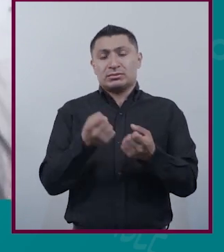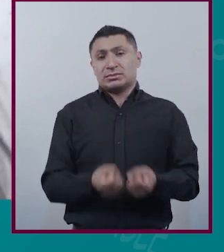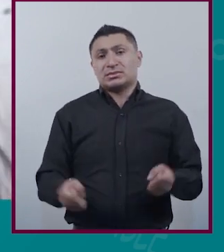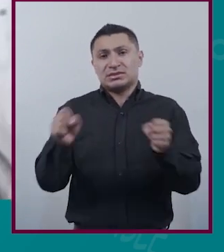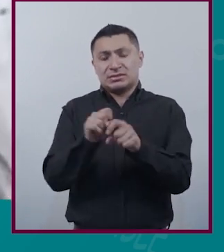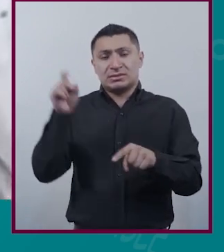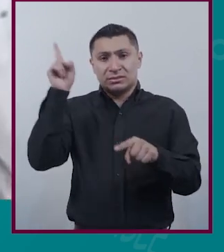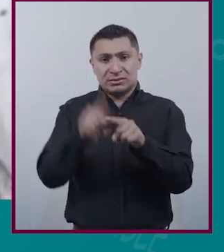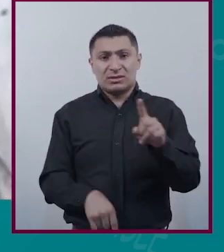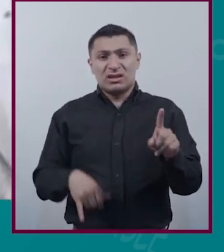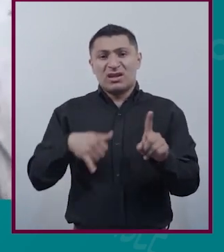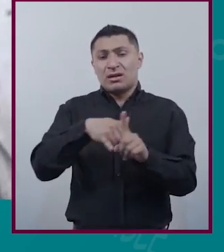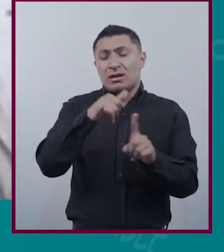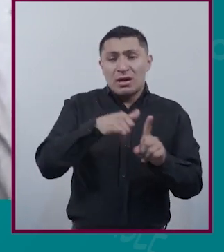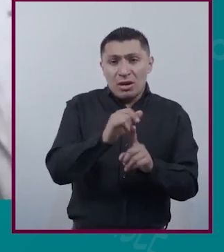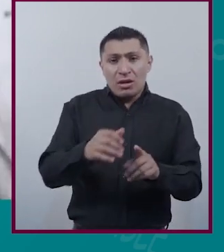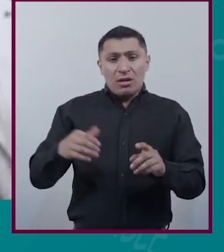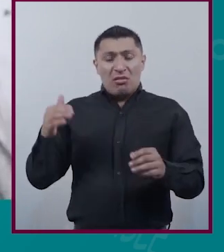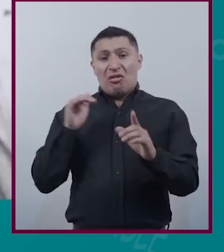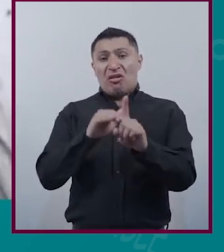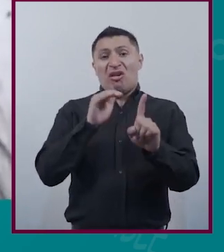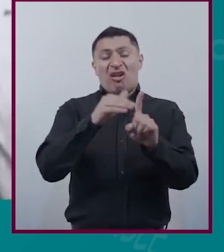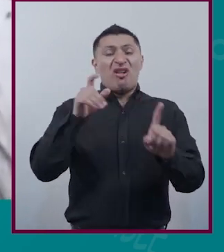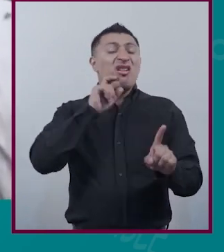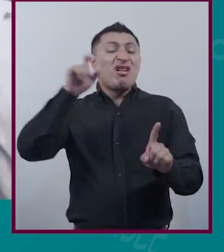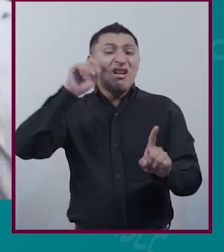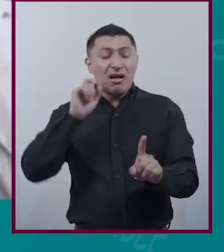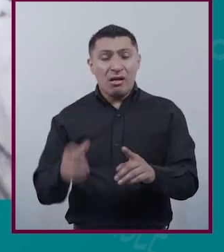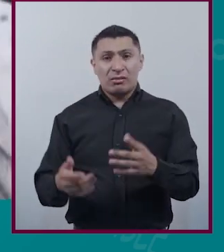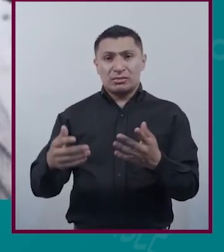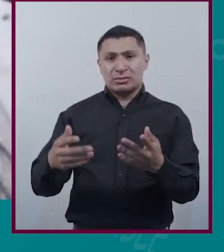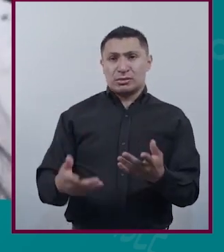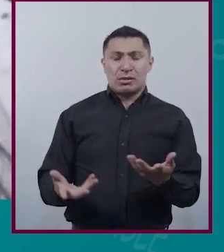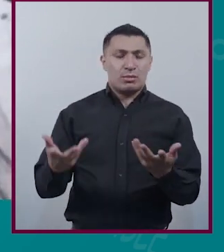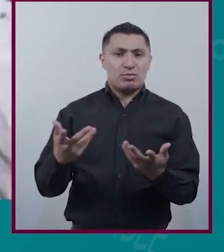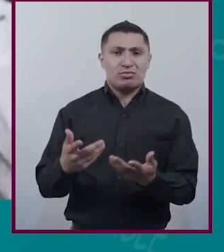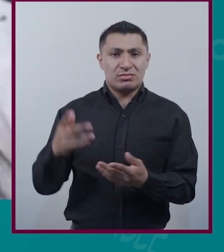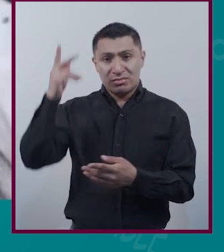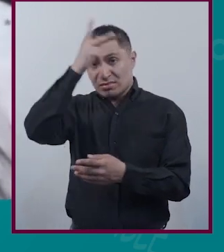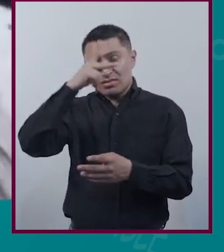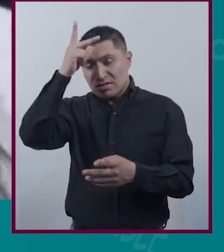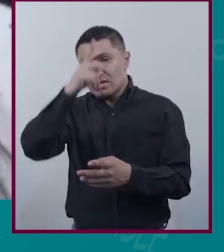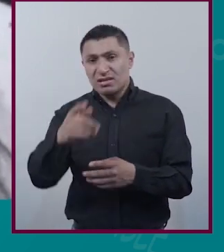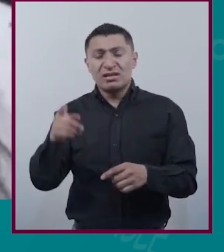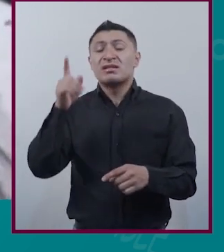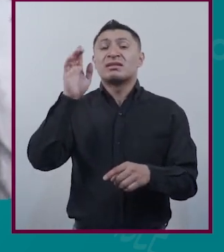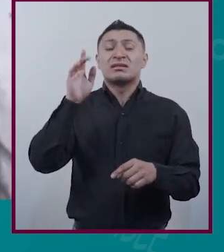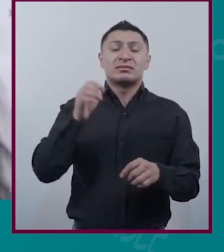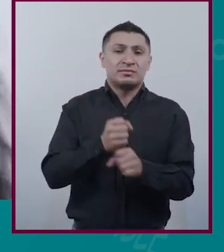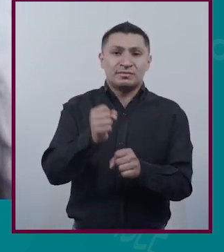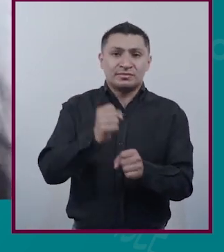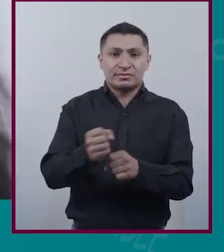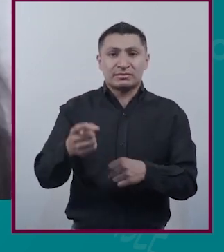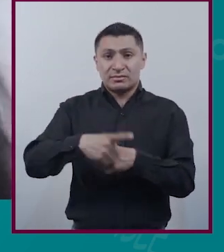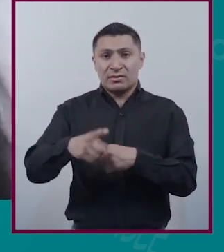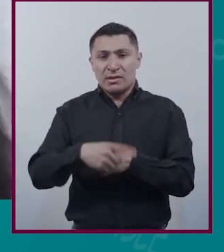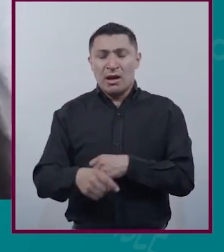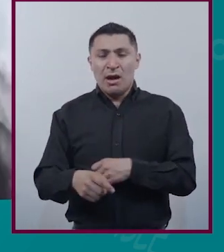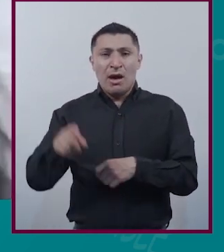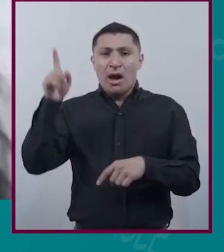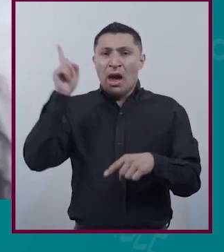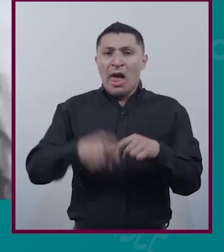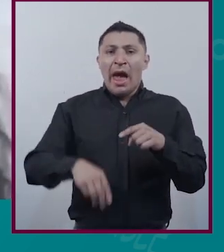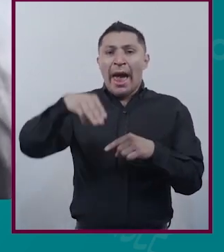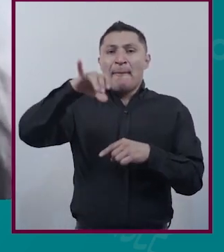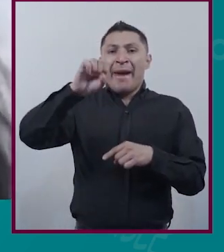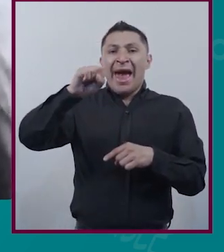la violencia física, psicológica, la pasiva o agresiva Necesitamos dejar de normalizar la misoginia También